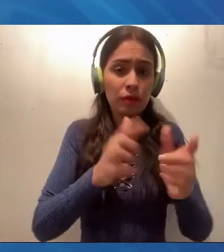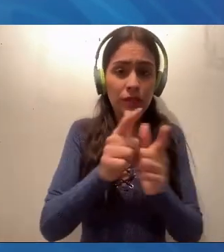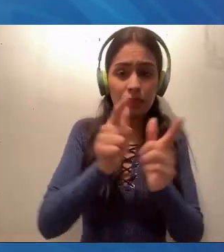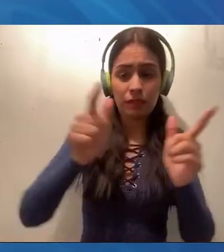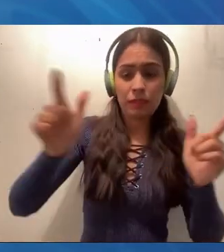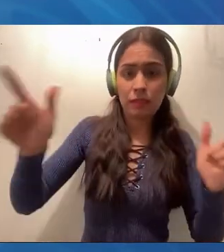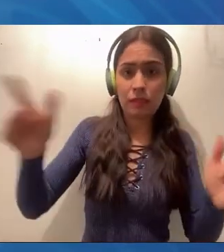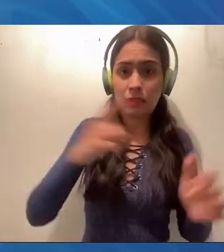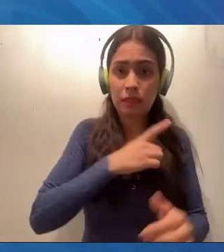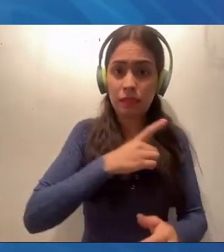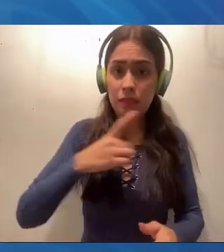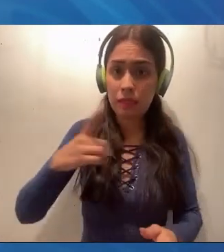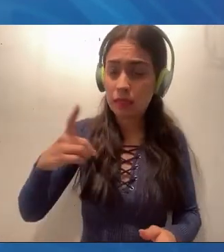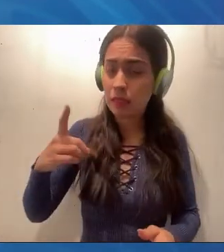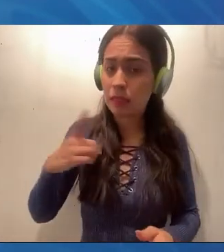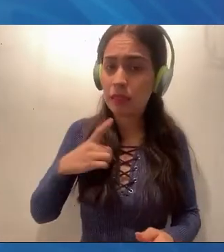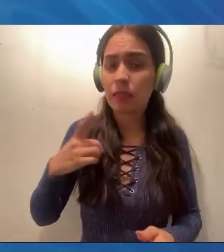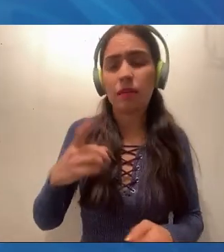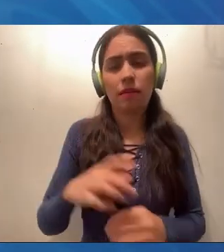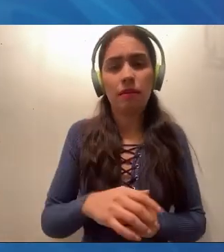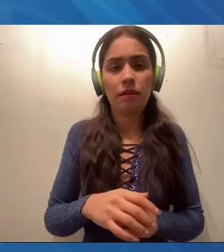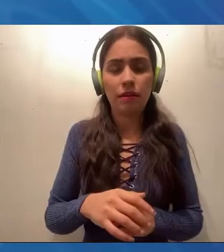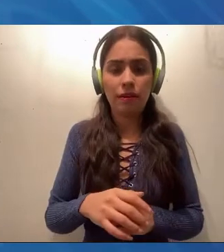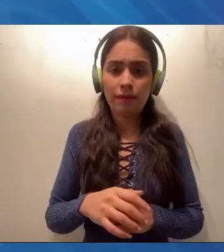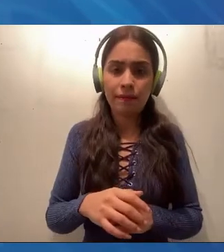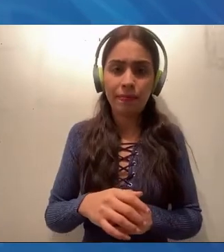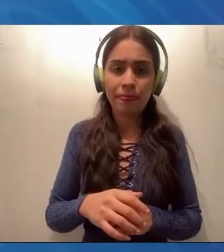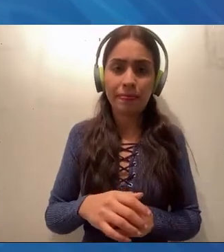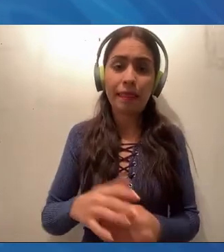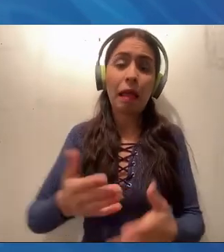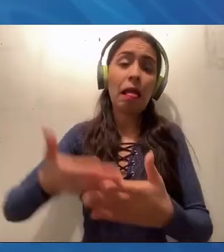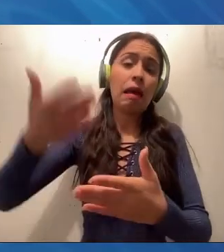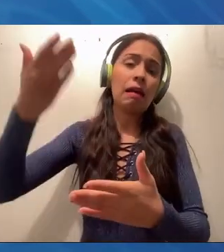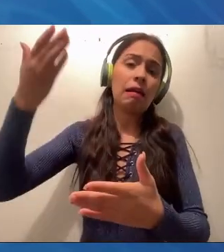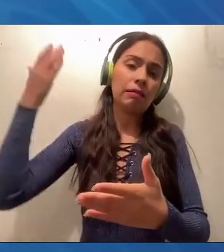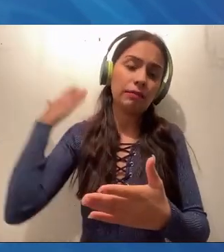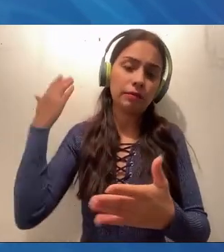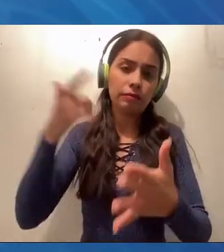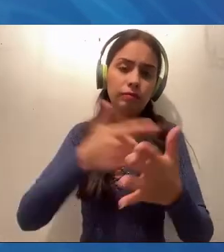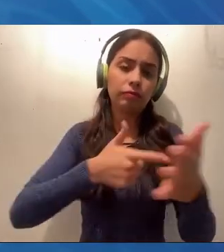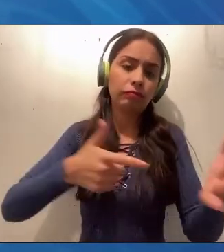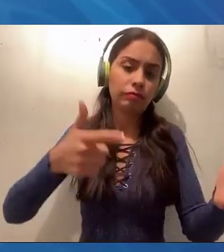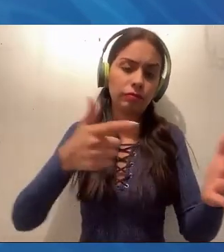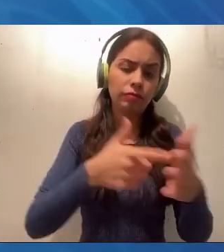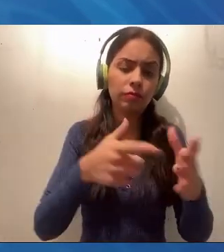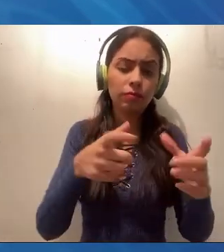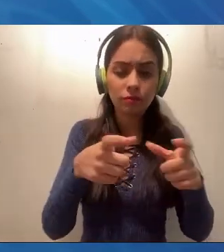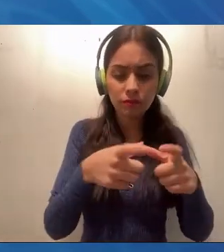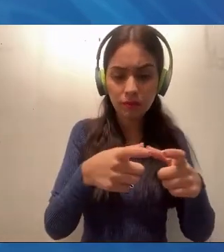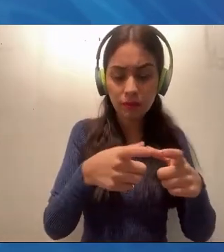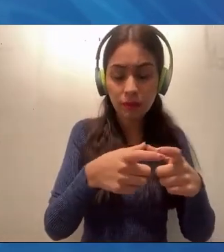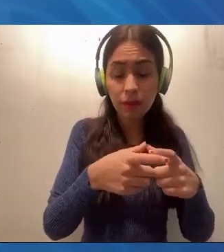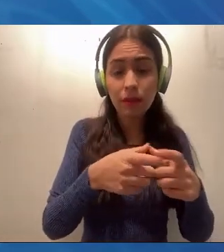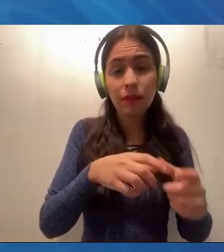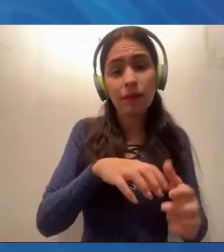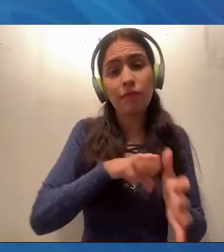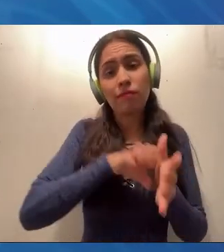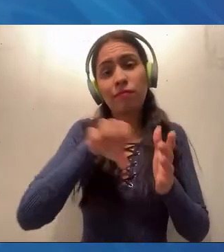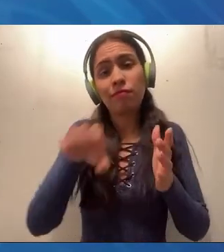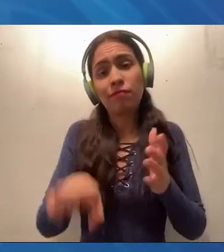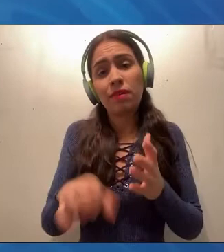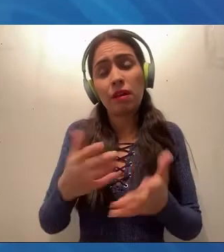por las cuestiones de no podemos tener más de cinco personas en la misma sala, hemos tenido que